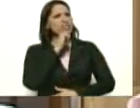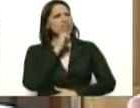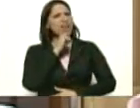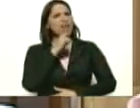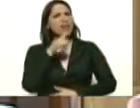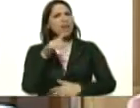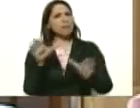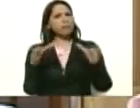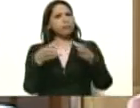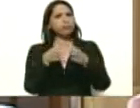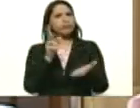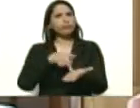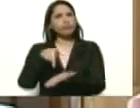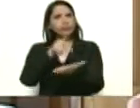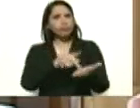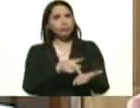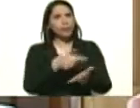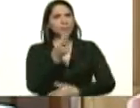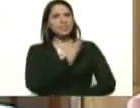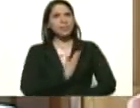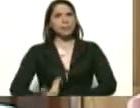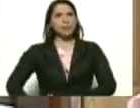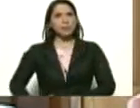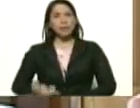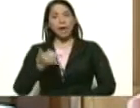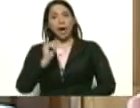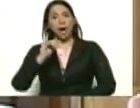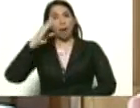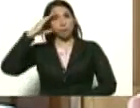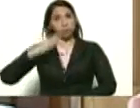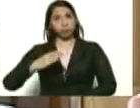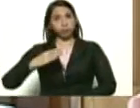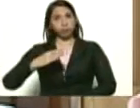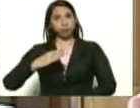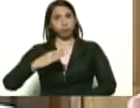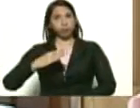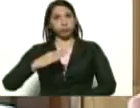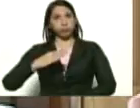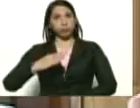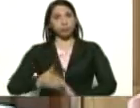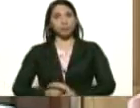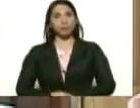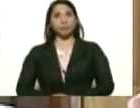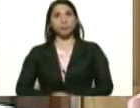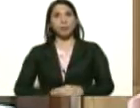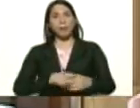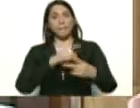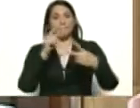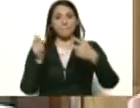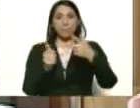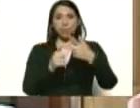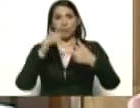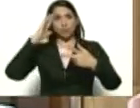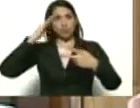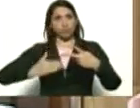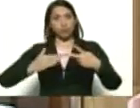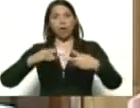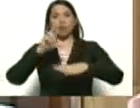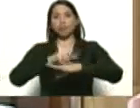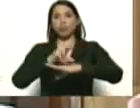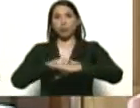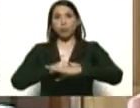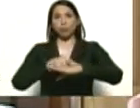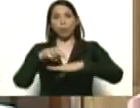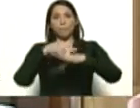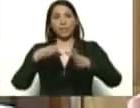en la reunión de hoy, vicepresidenta? Está el general en jefe, el almirante en jefe, el doctor Carlos Alvarado, el